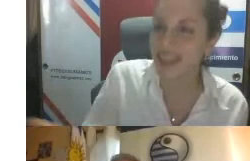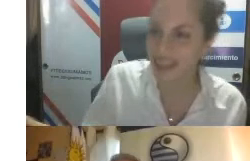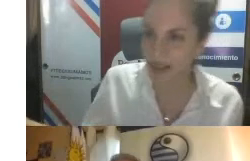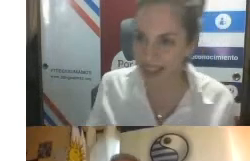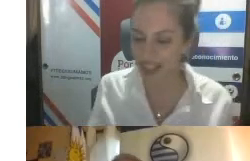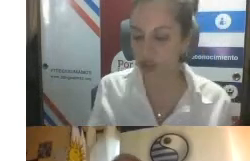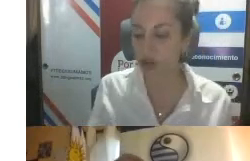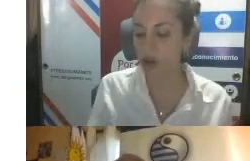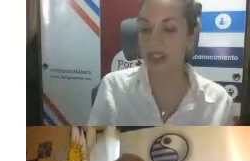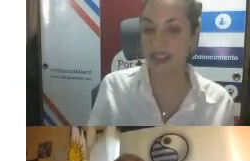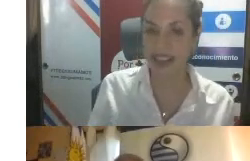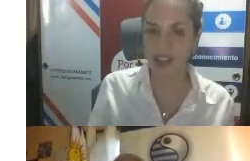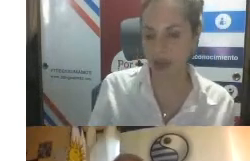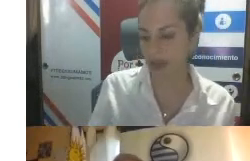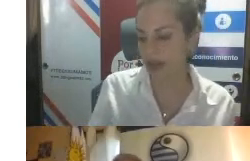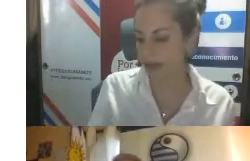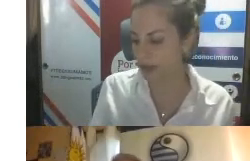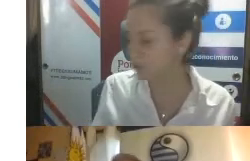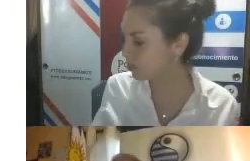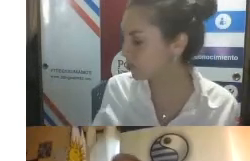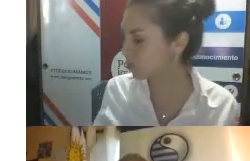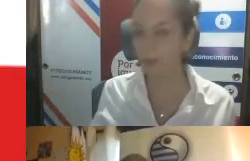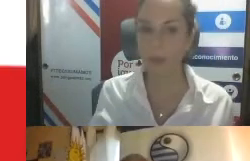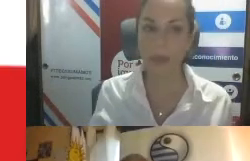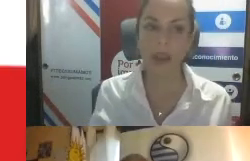esta red que se va tejiendo, sea sustentable.